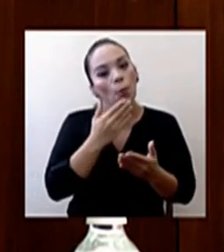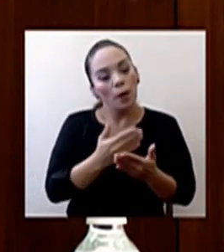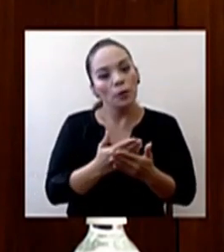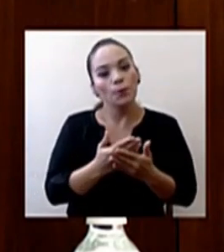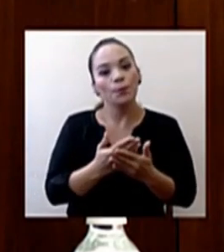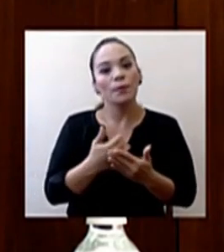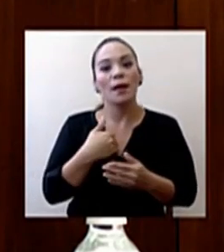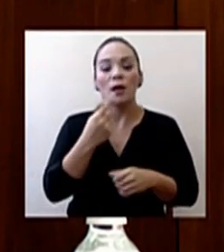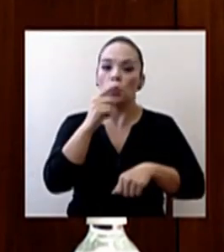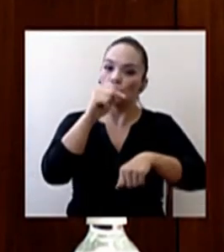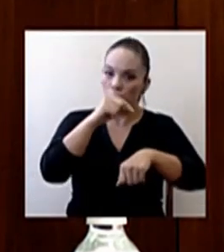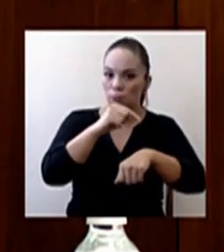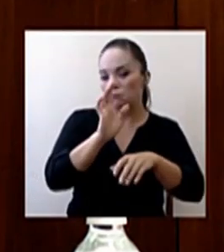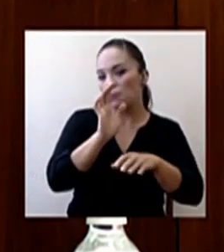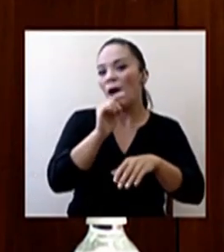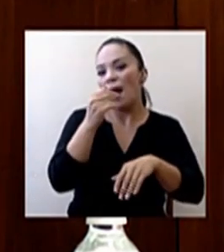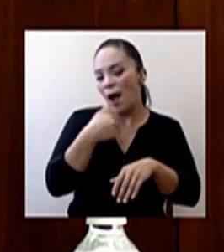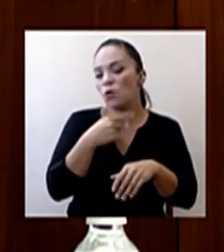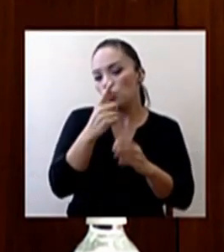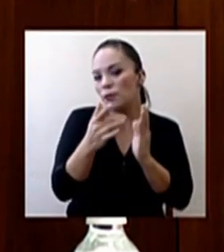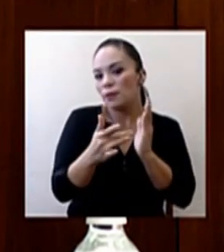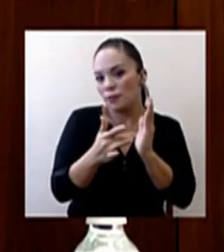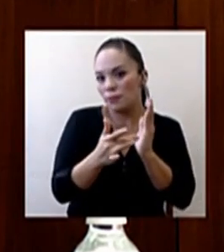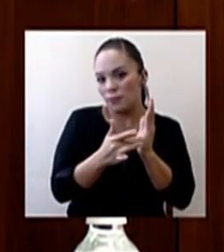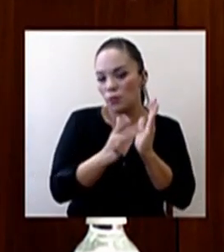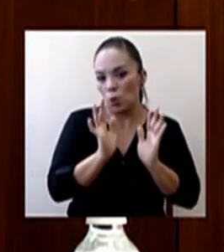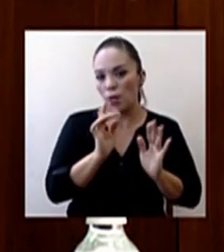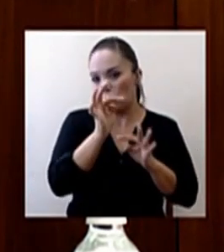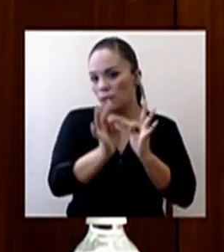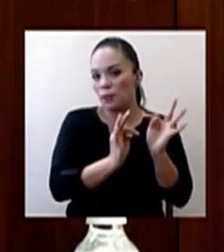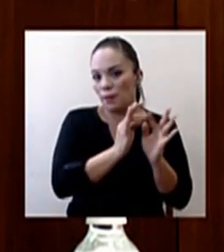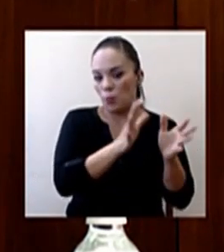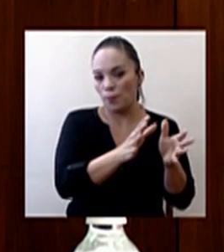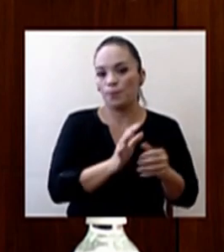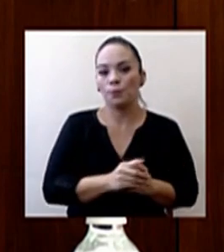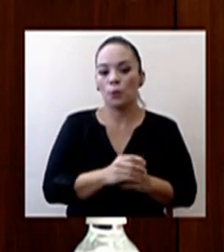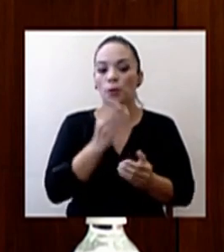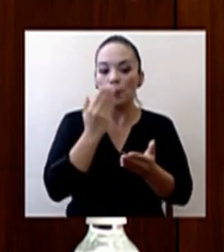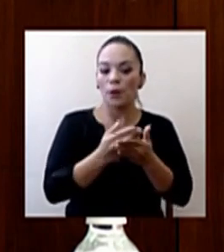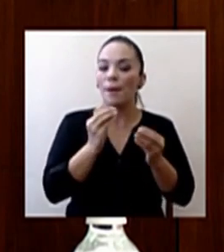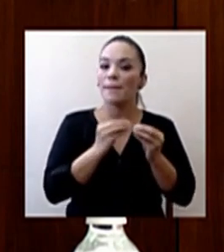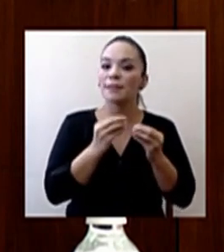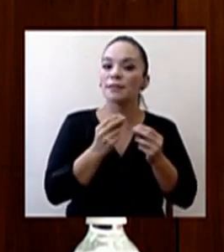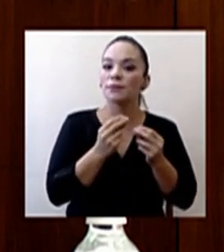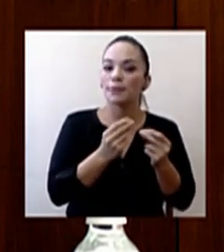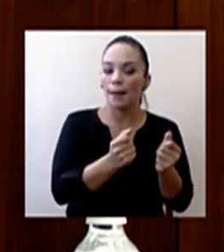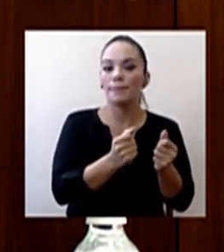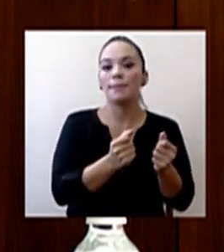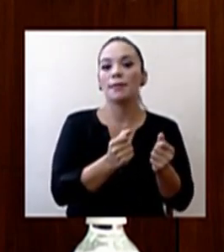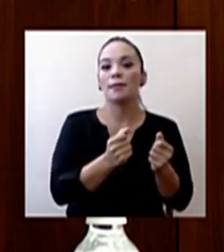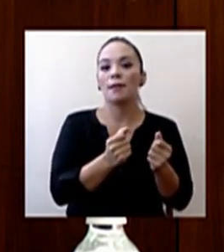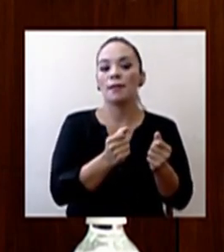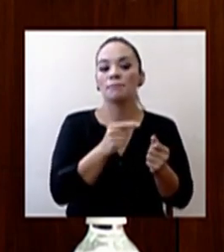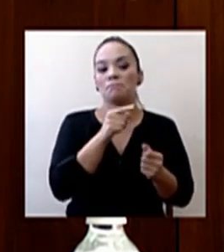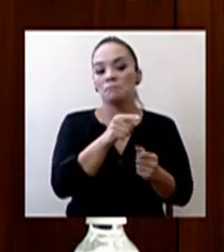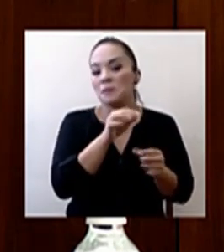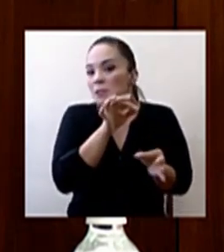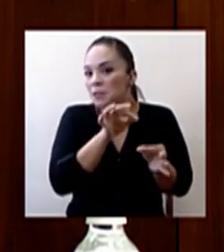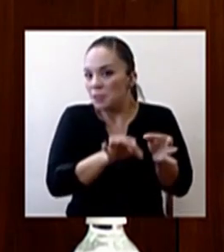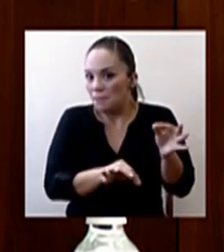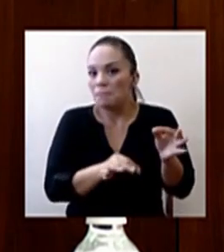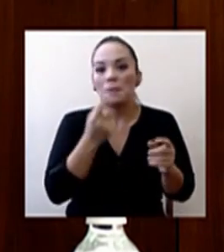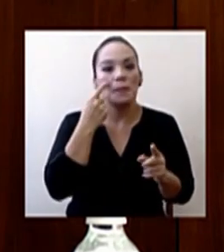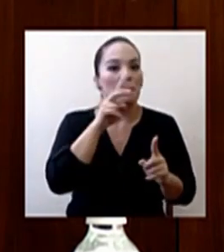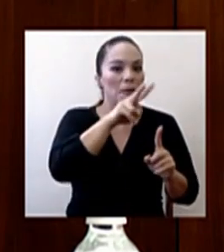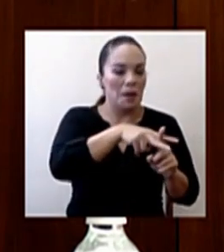tipo de tecnología que acaba de ser aprobado, que es una prueba más rápida y bastante sencilla de implementar